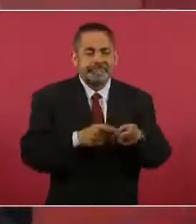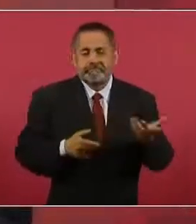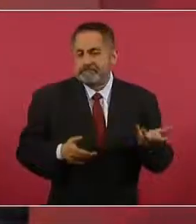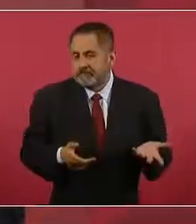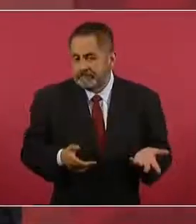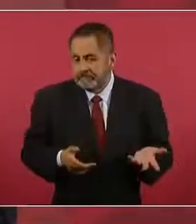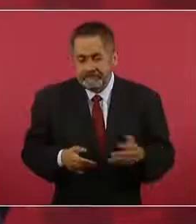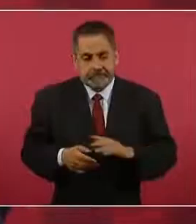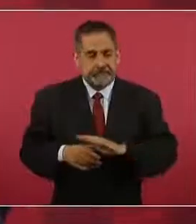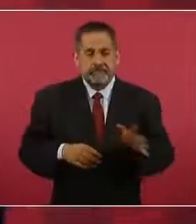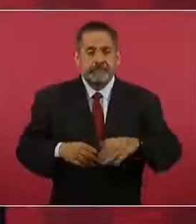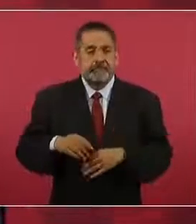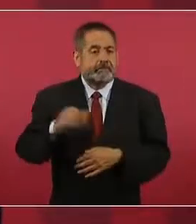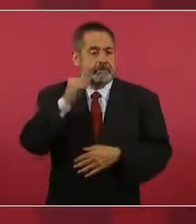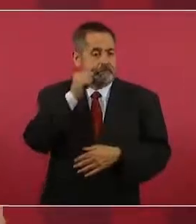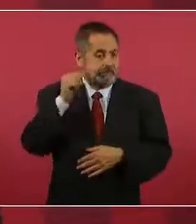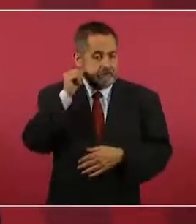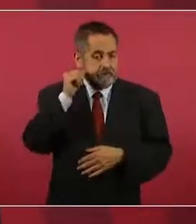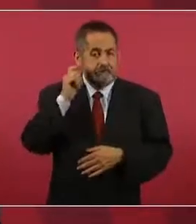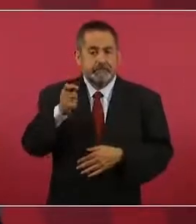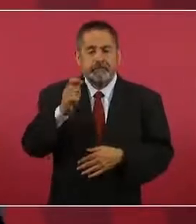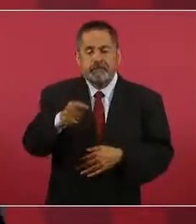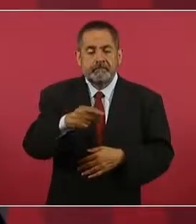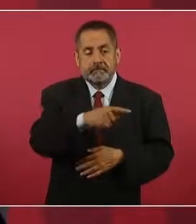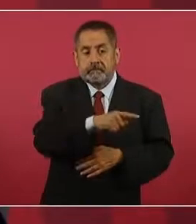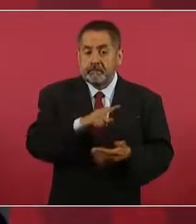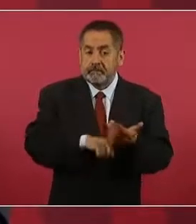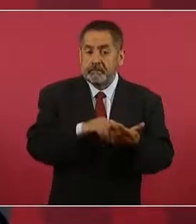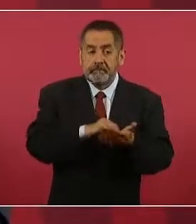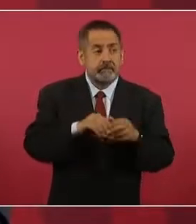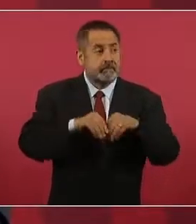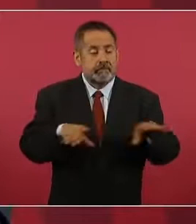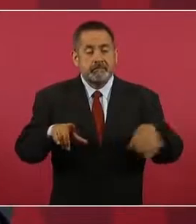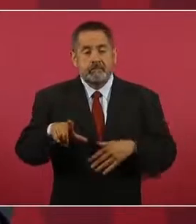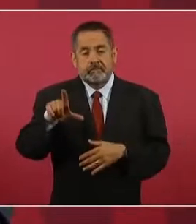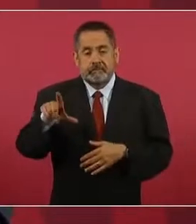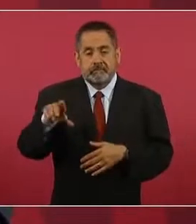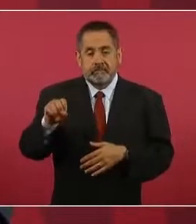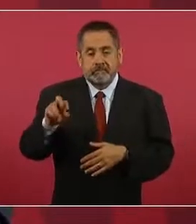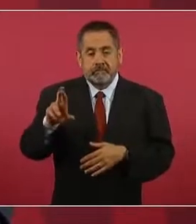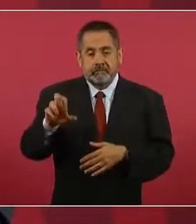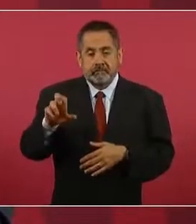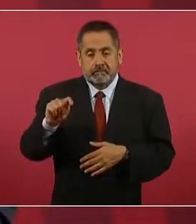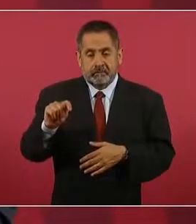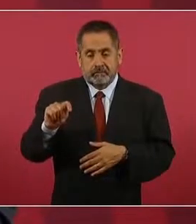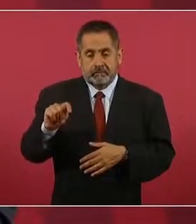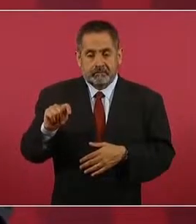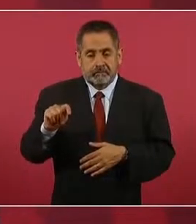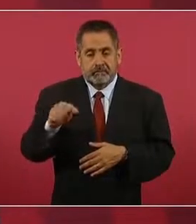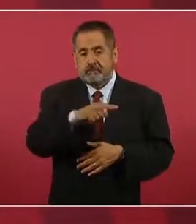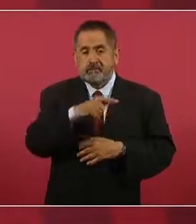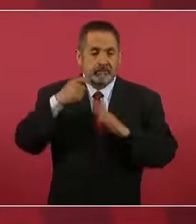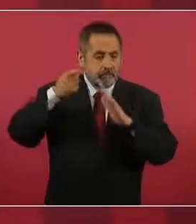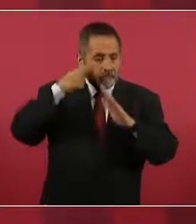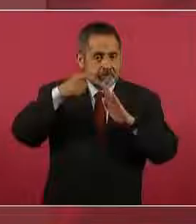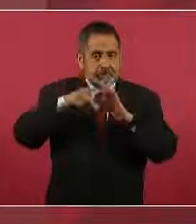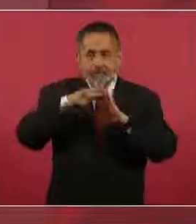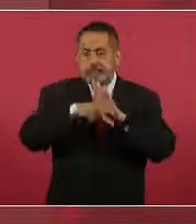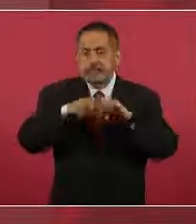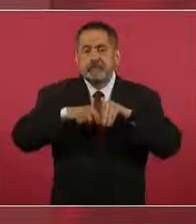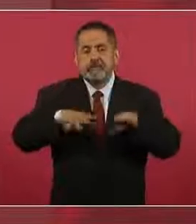Todavía ayer sacó Loret de Mola un reportaje